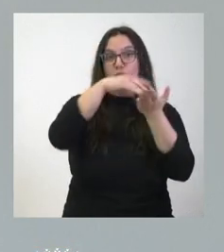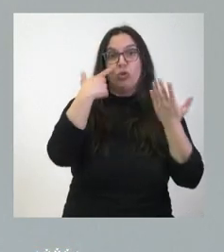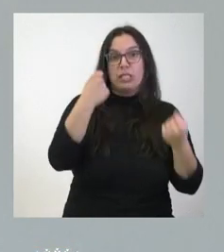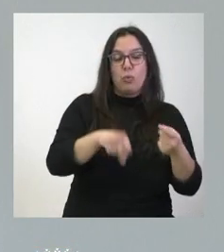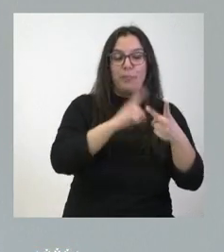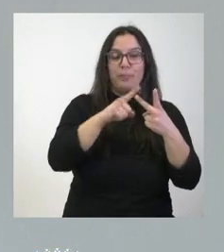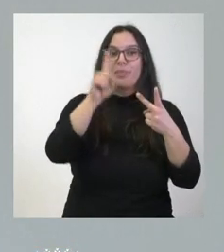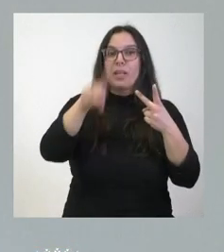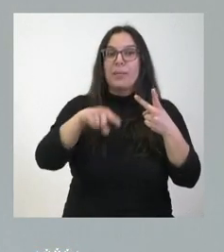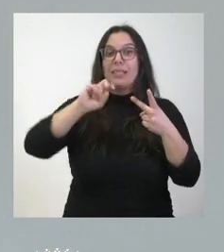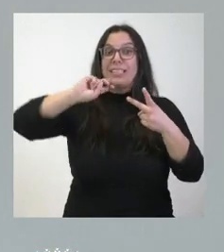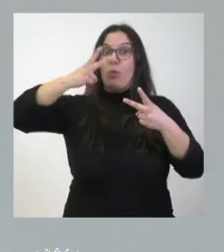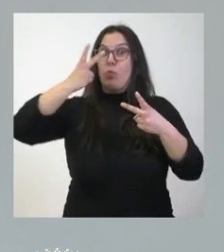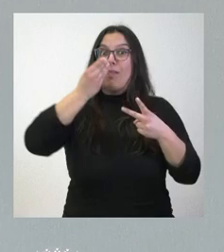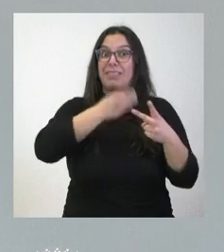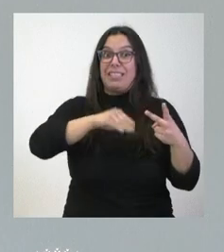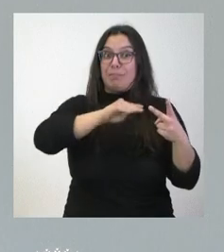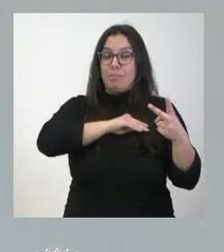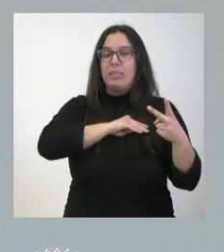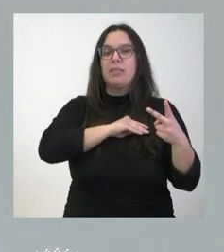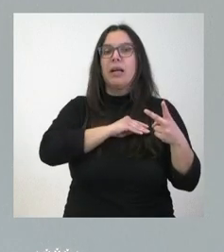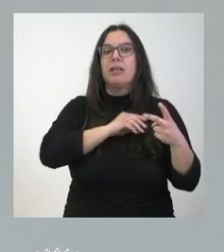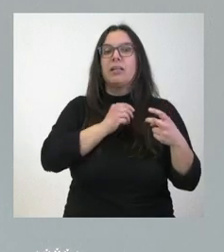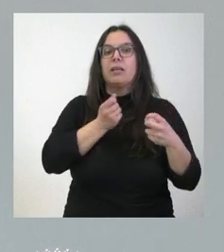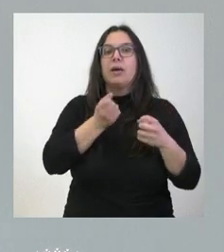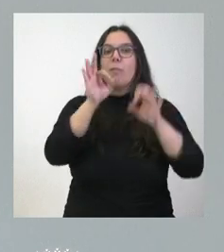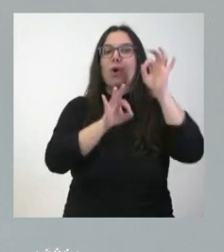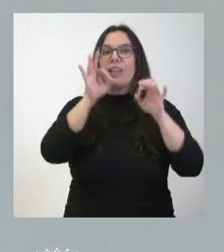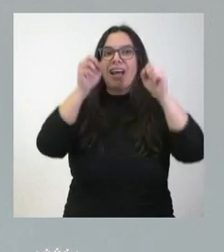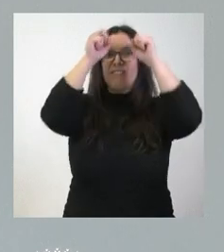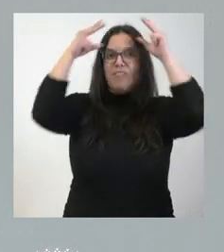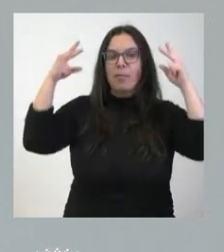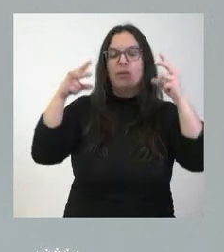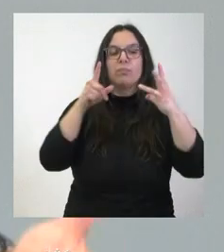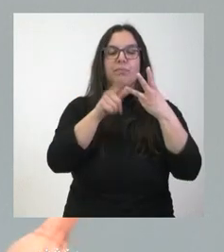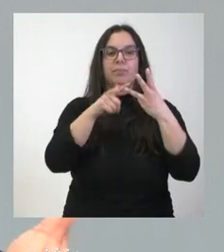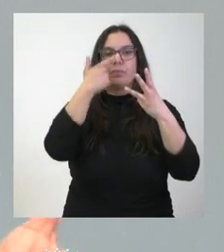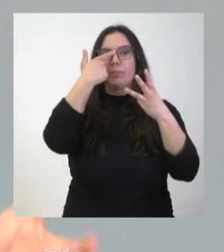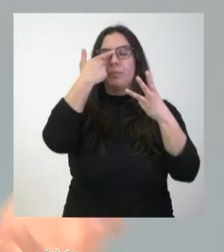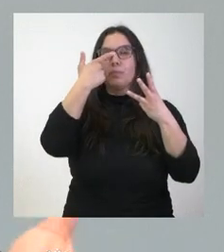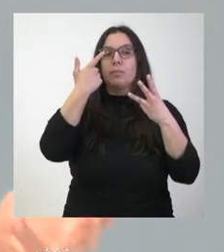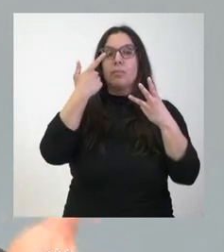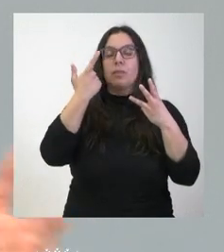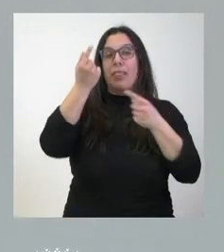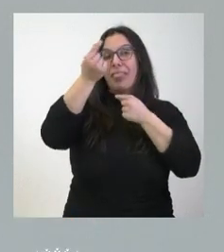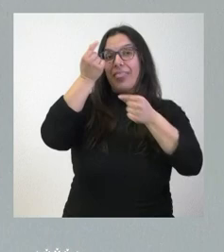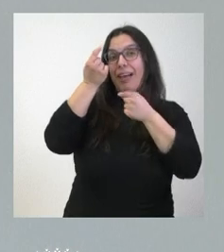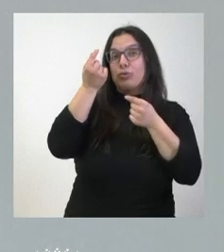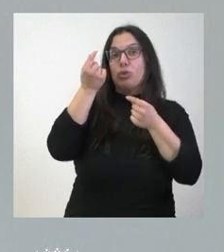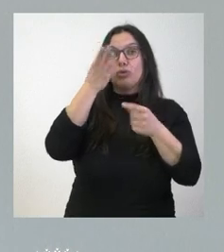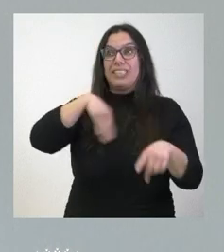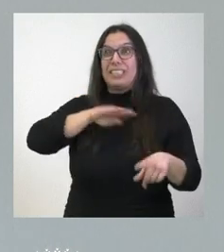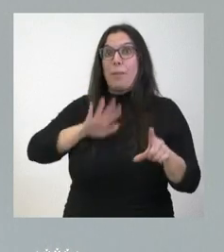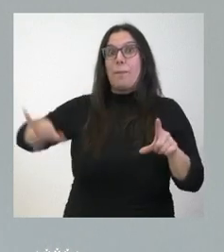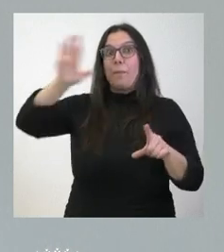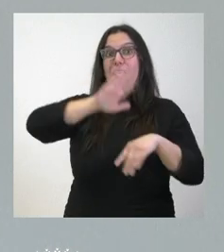somos la segunda comunidad autónoma de España en número de enfermeros por habitante, tenemos algunos de los mejores datos de toda España en